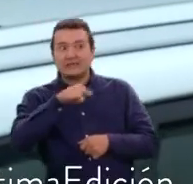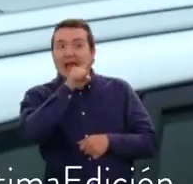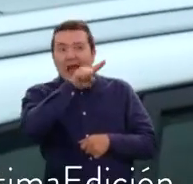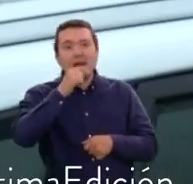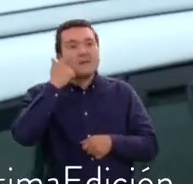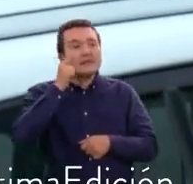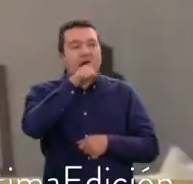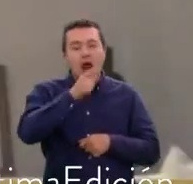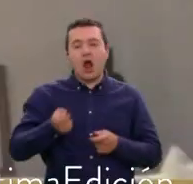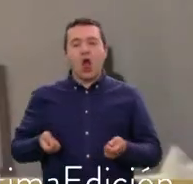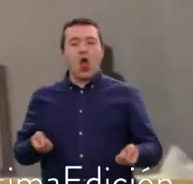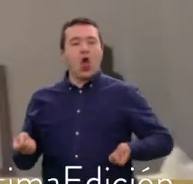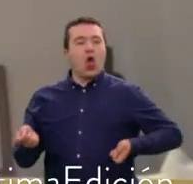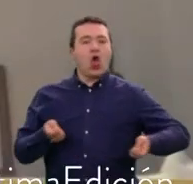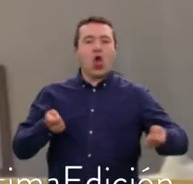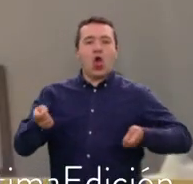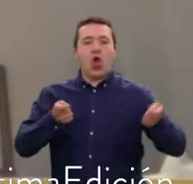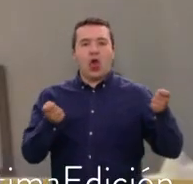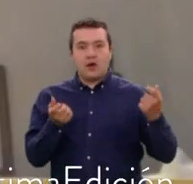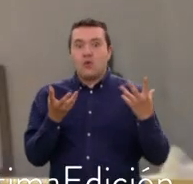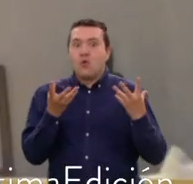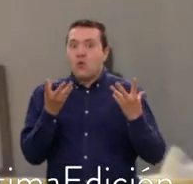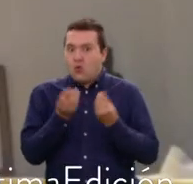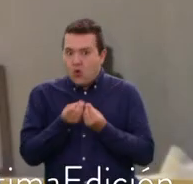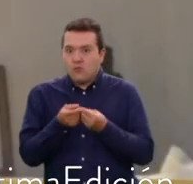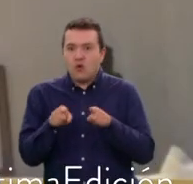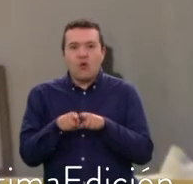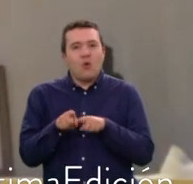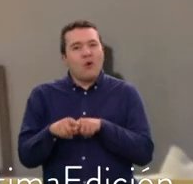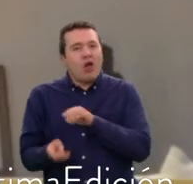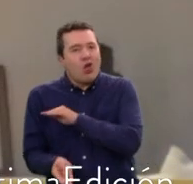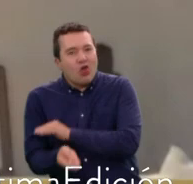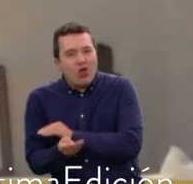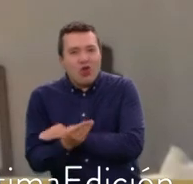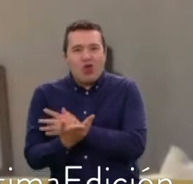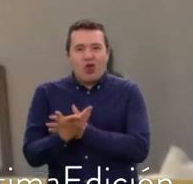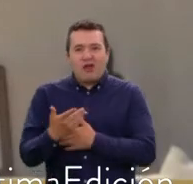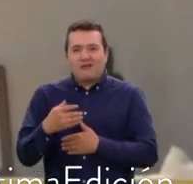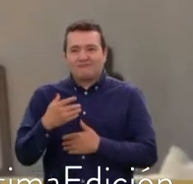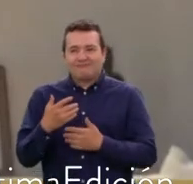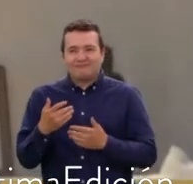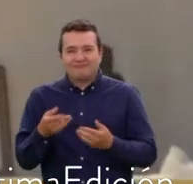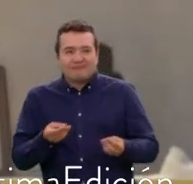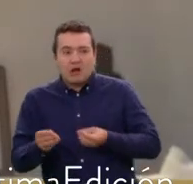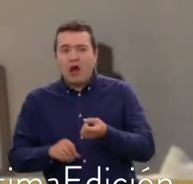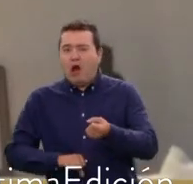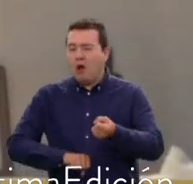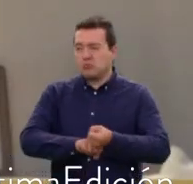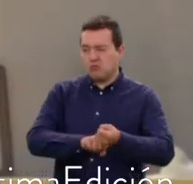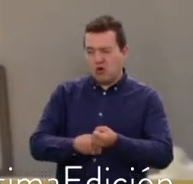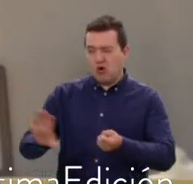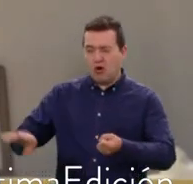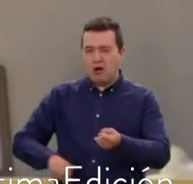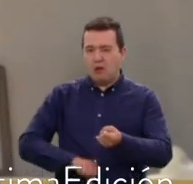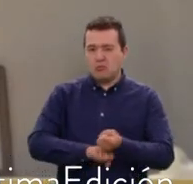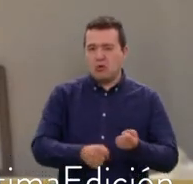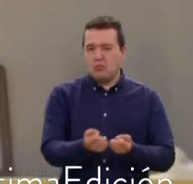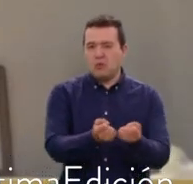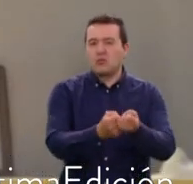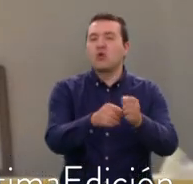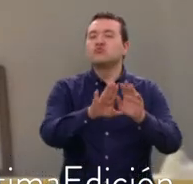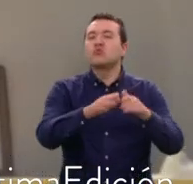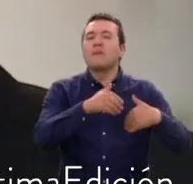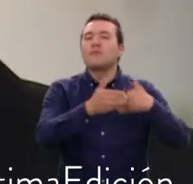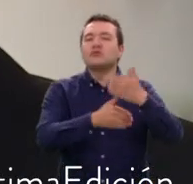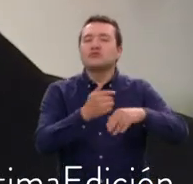organización criminal encaminada a favorecer en procesos de única instancia a